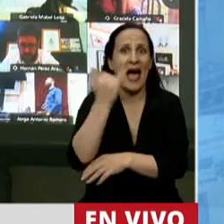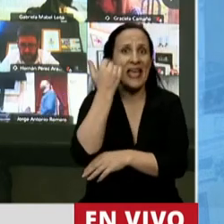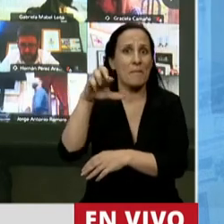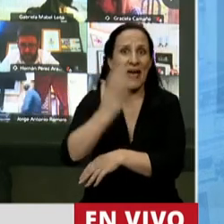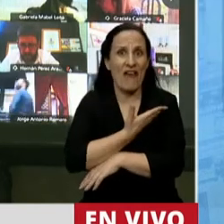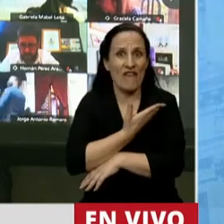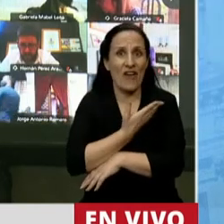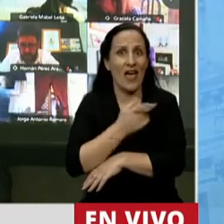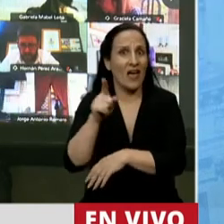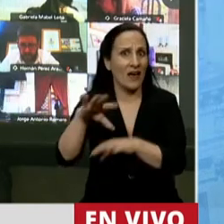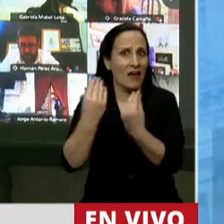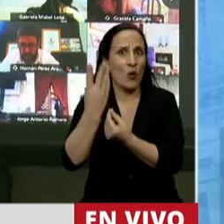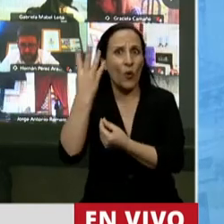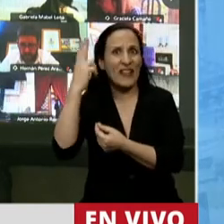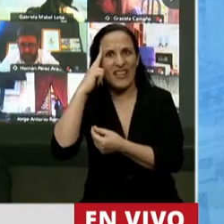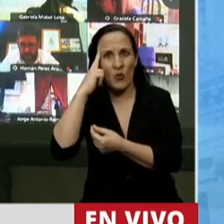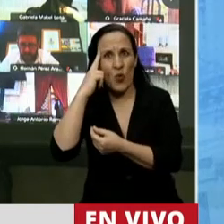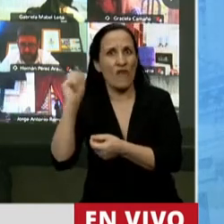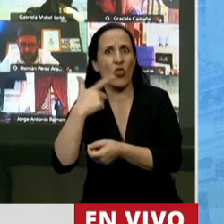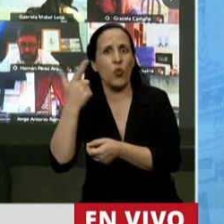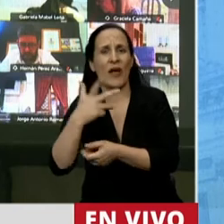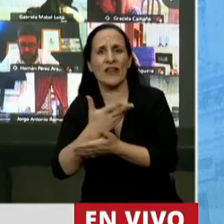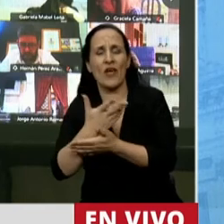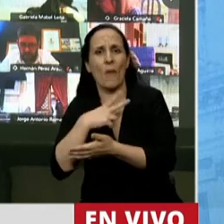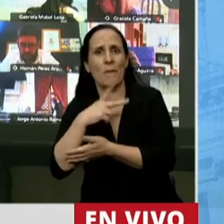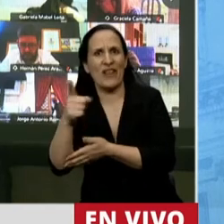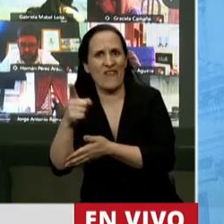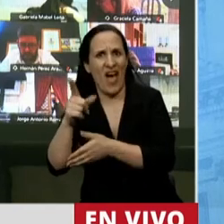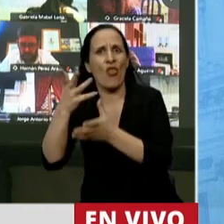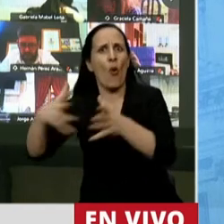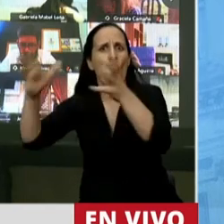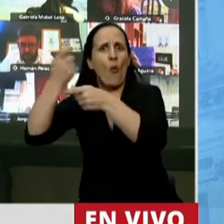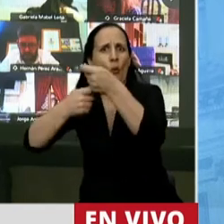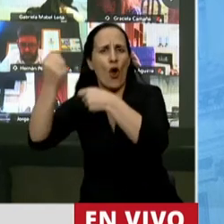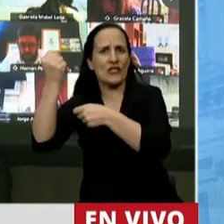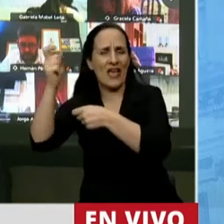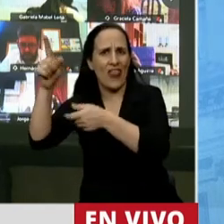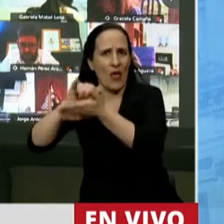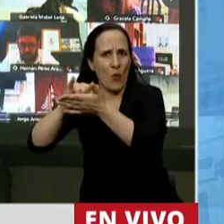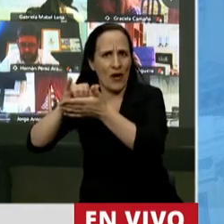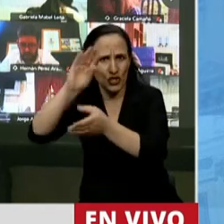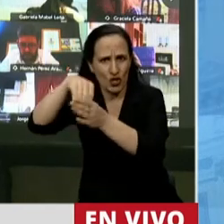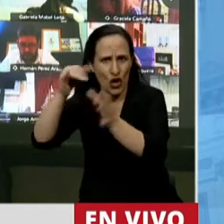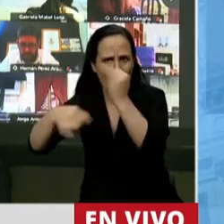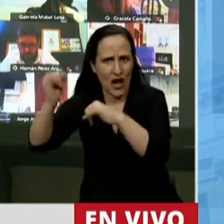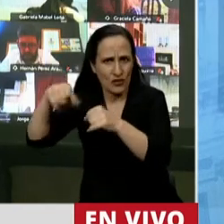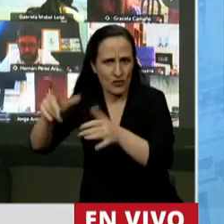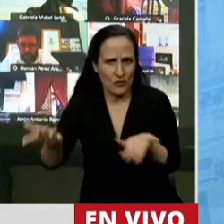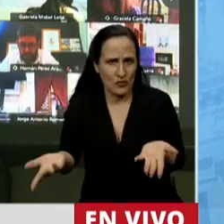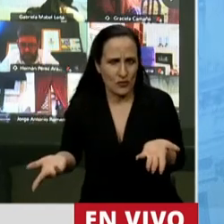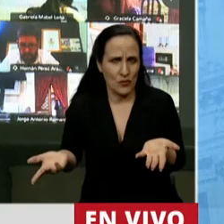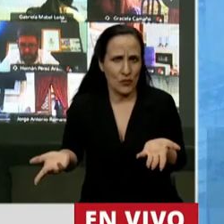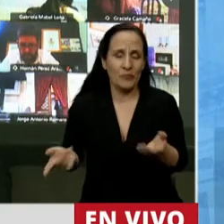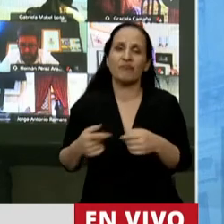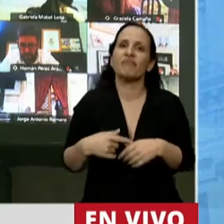cuyo 49% es del sector privado y cotiza en la Bolsa de Nueva York. Otro de los destinos de los recaudados, dice